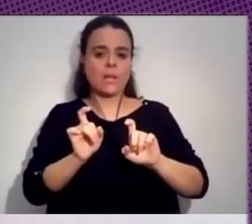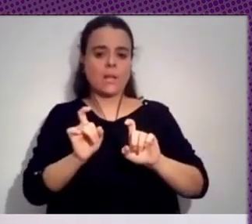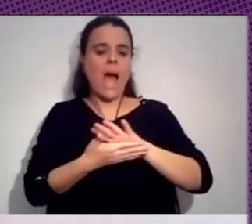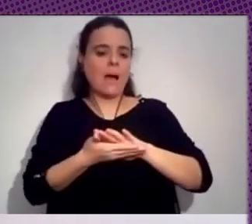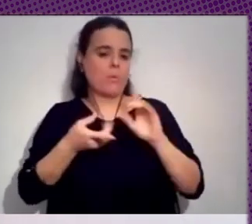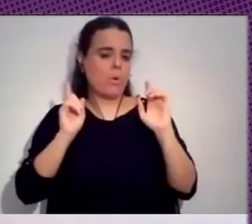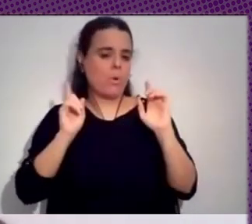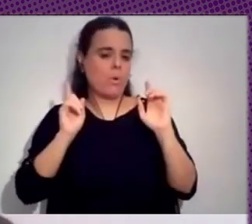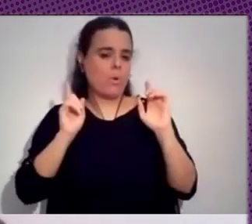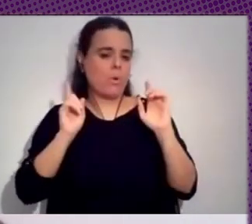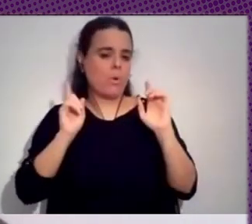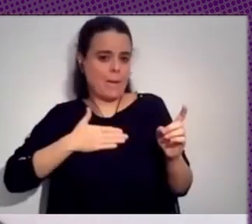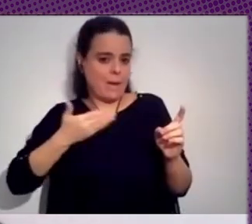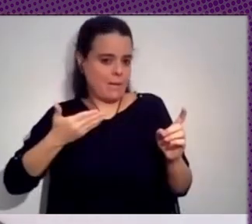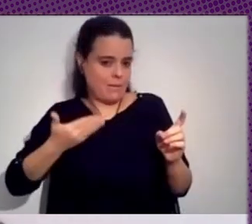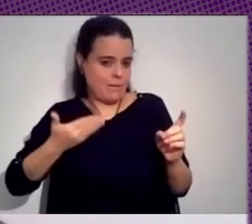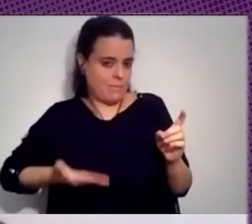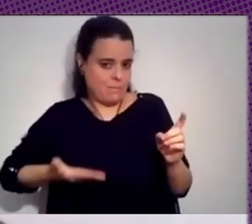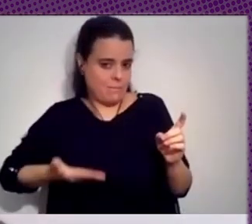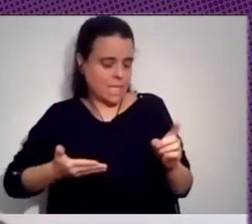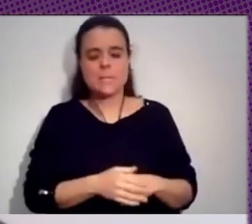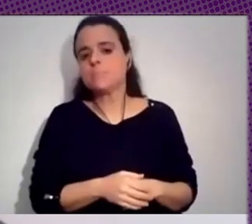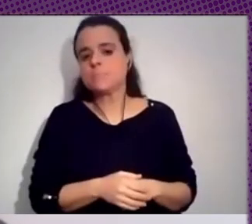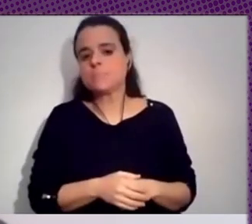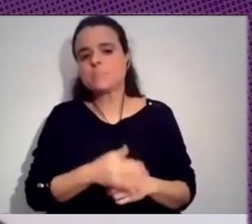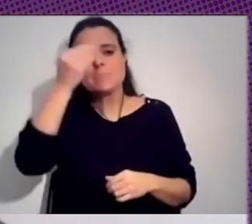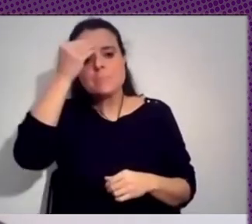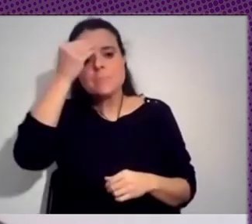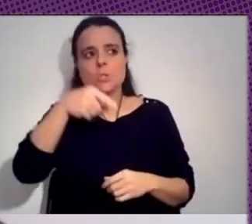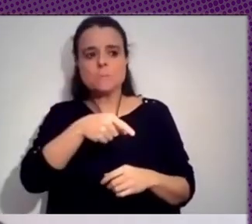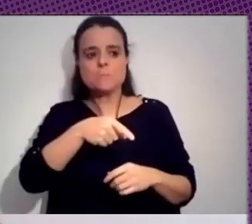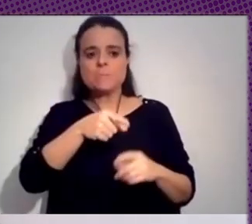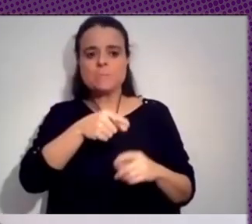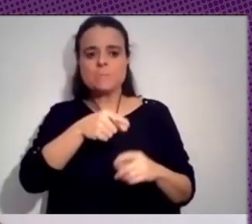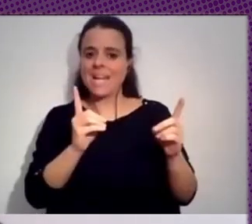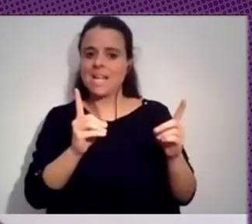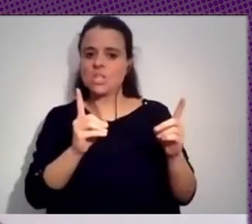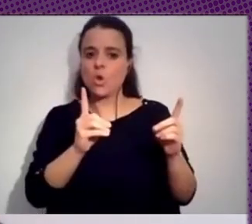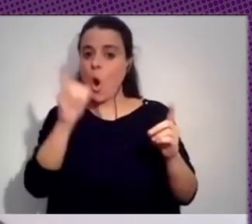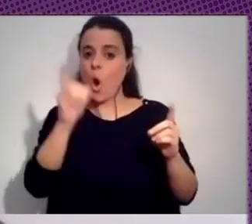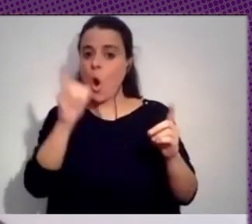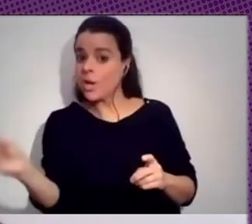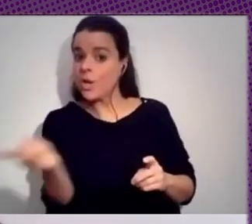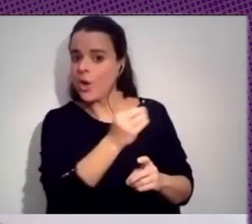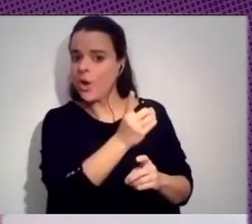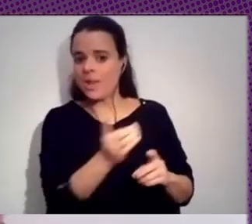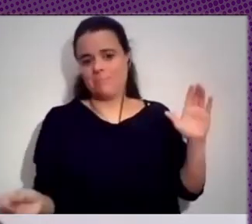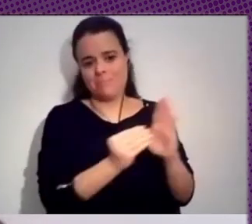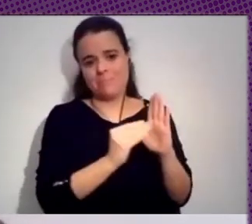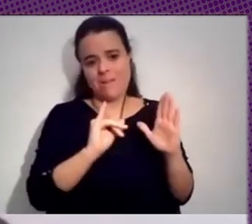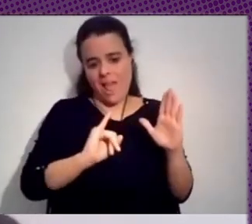para mí es paradigmático y que digamos engloba un poco muchas de las opiniones que habéis dicho y para mí diagnostica